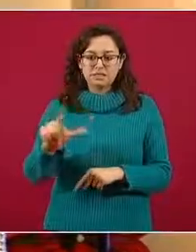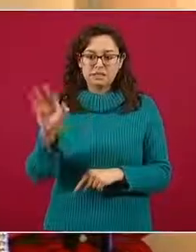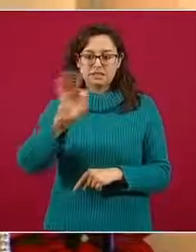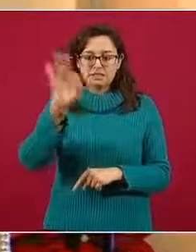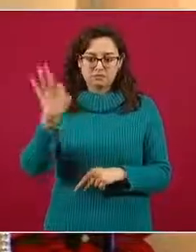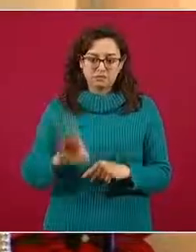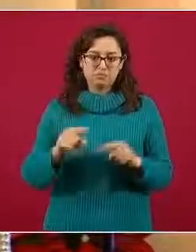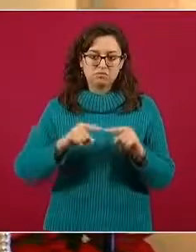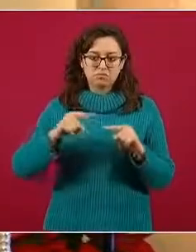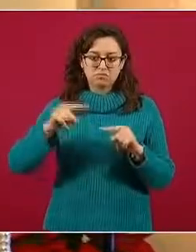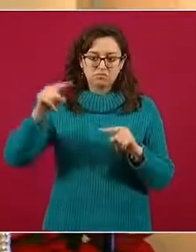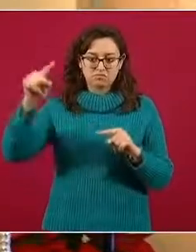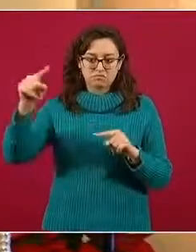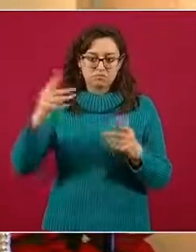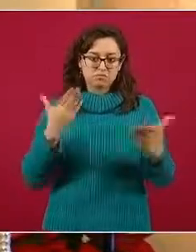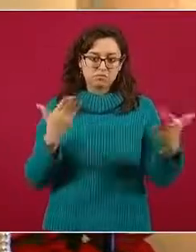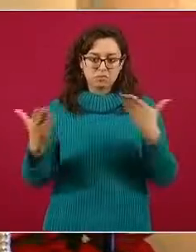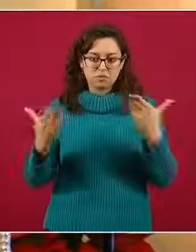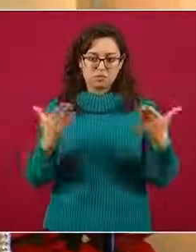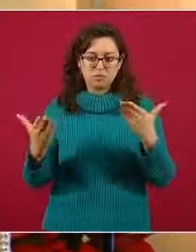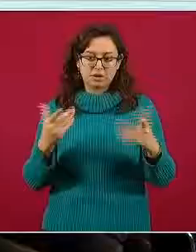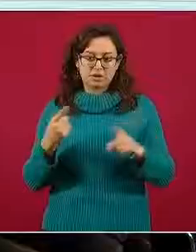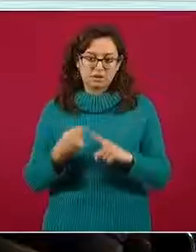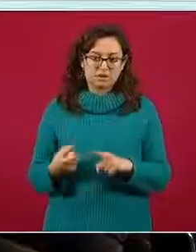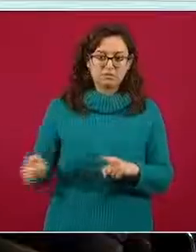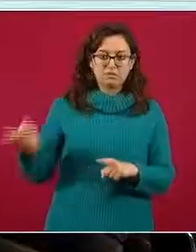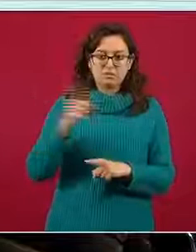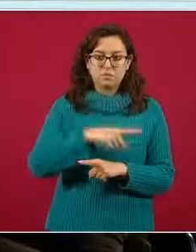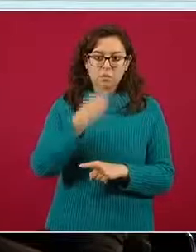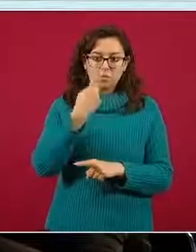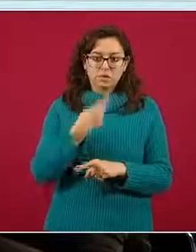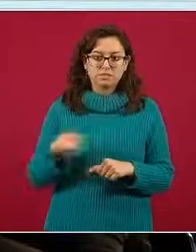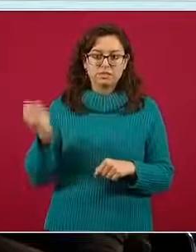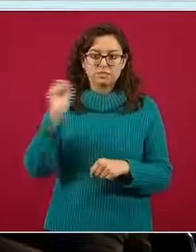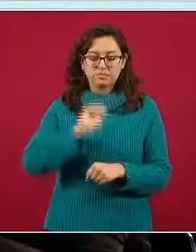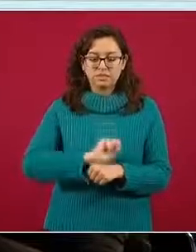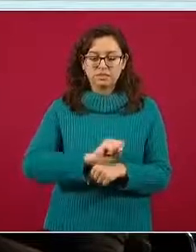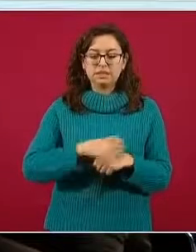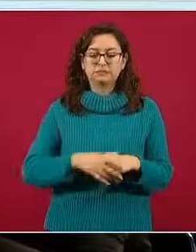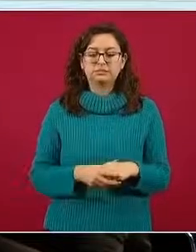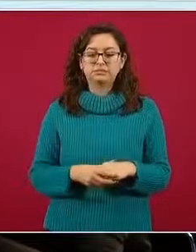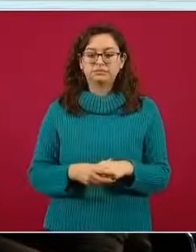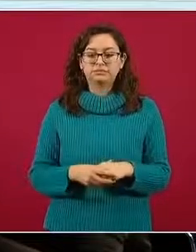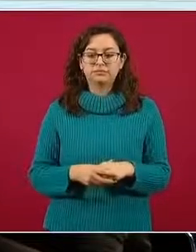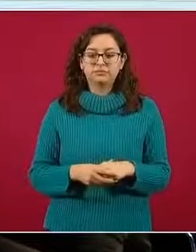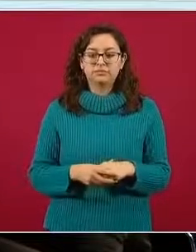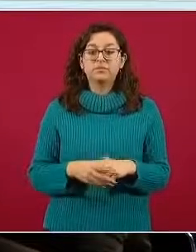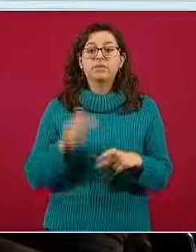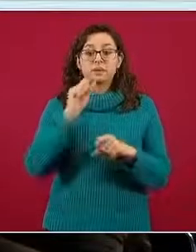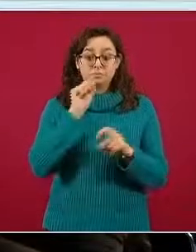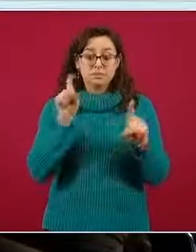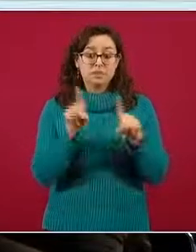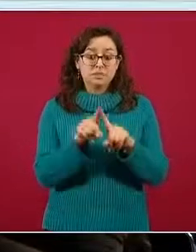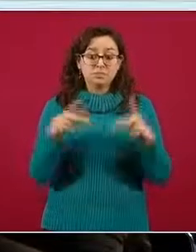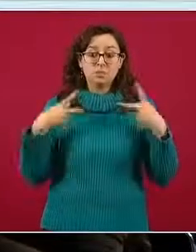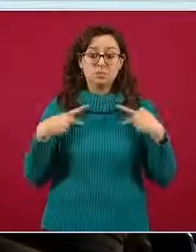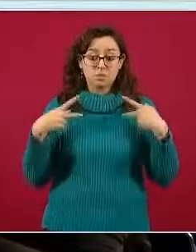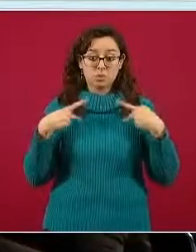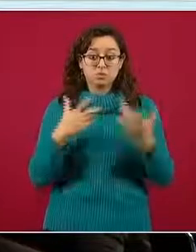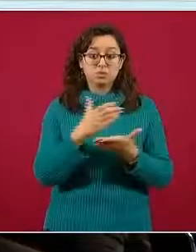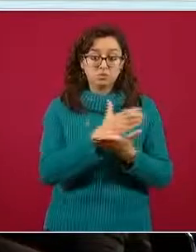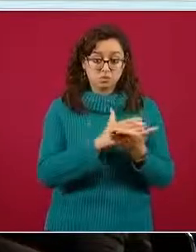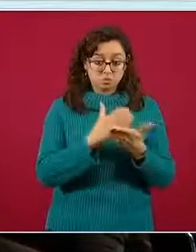con respecto a la semana inmediata anterior y un crecimiento del 19 por ciento sobre las personas